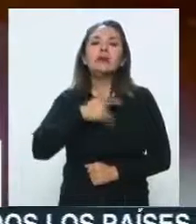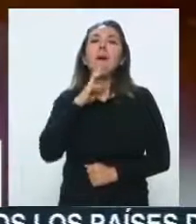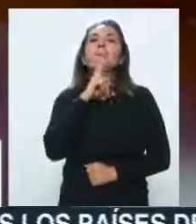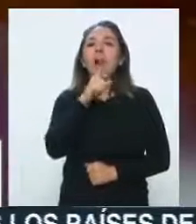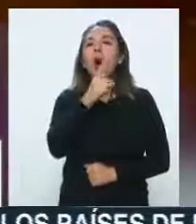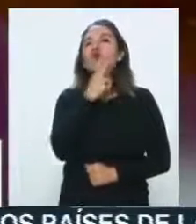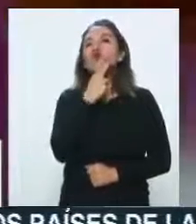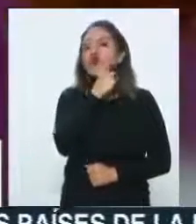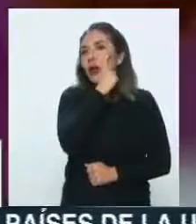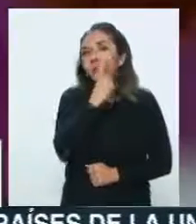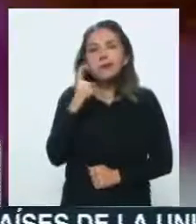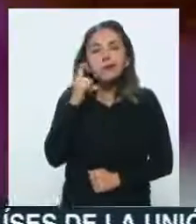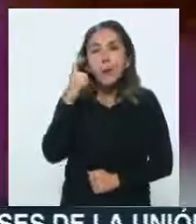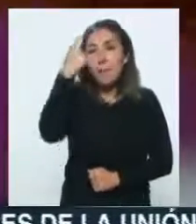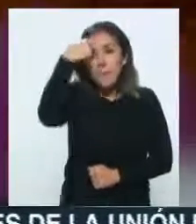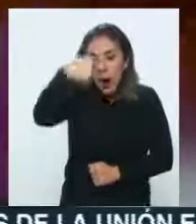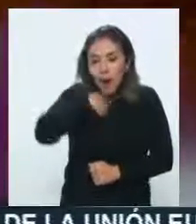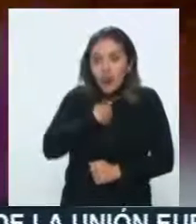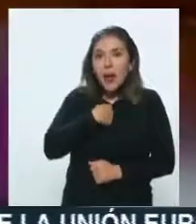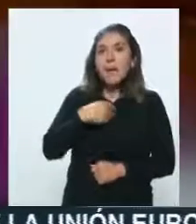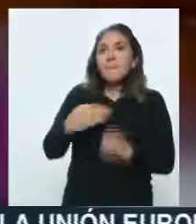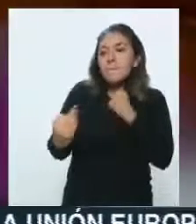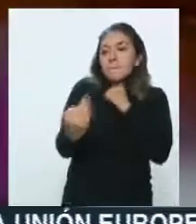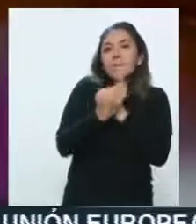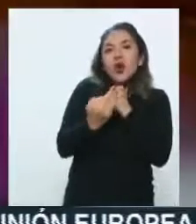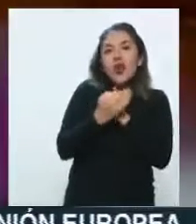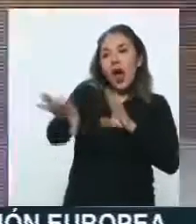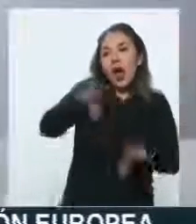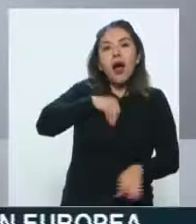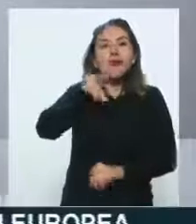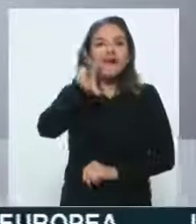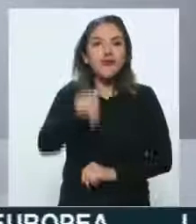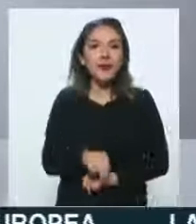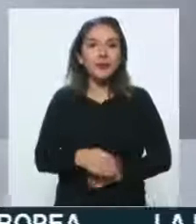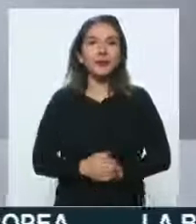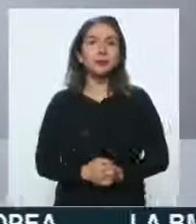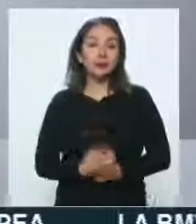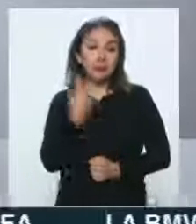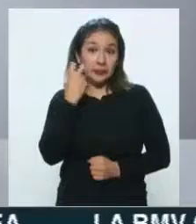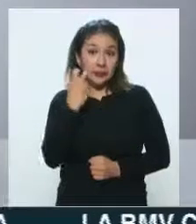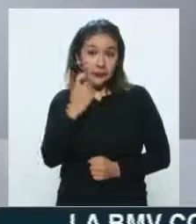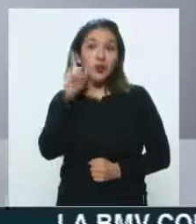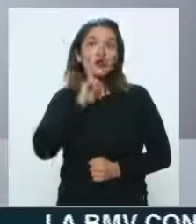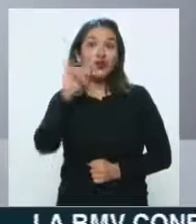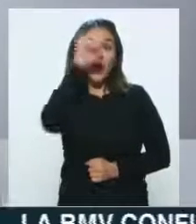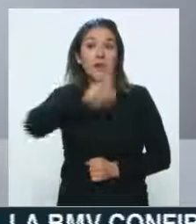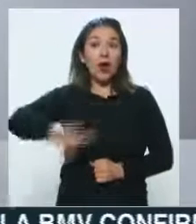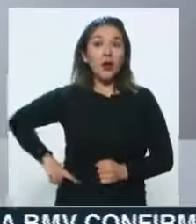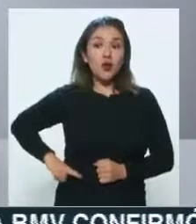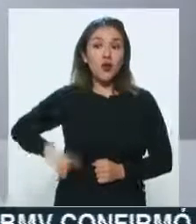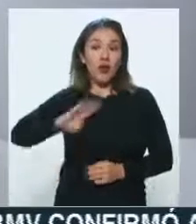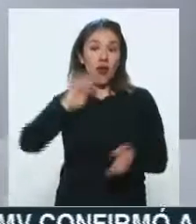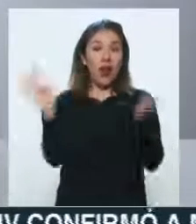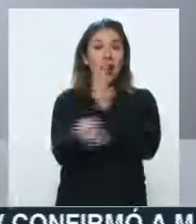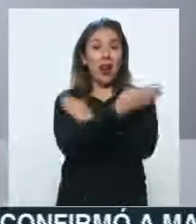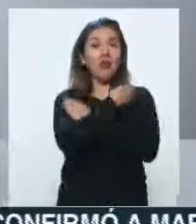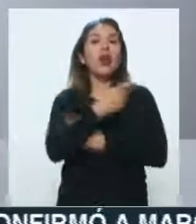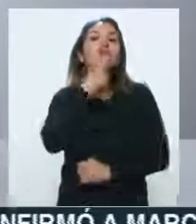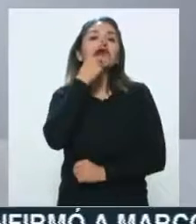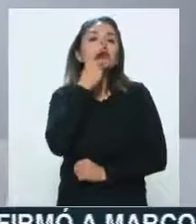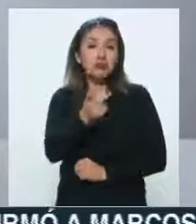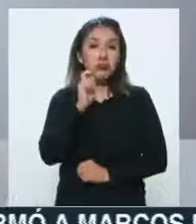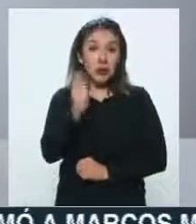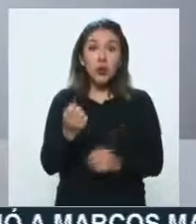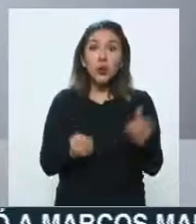usar el cubrebocas, es para que ellas mismas no se contaminen, Ante esto, la jefa de gobierno, Claudia Sheinbaum, reiteró